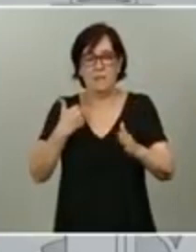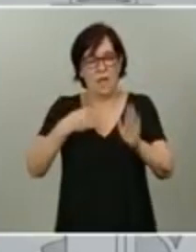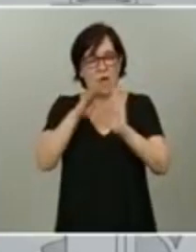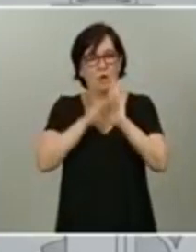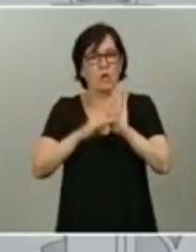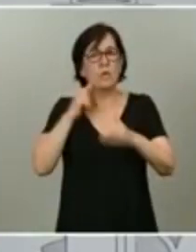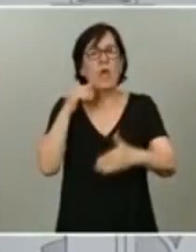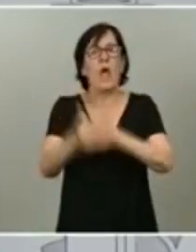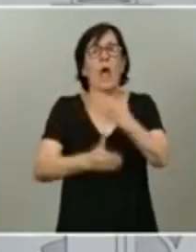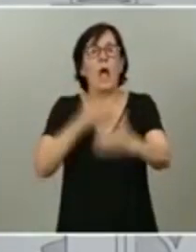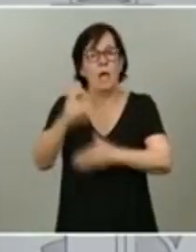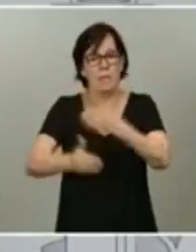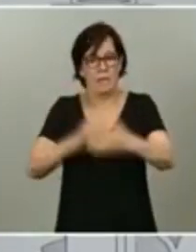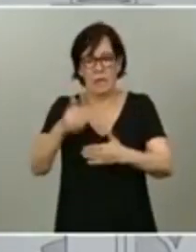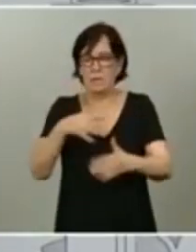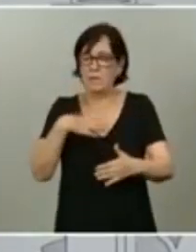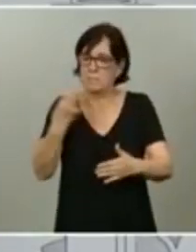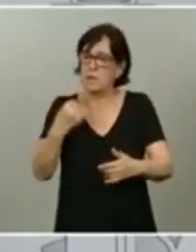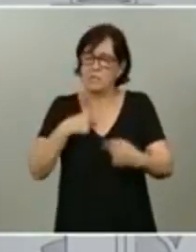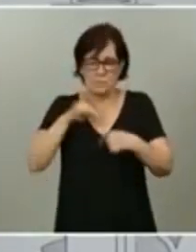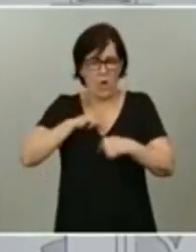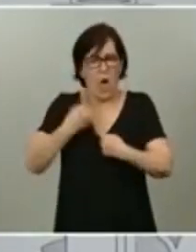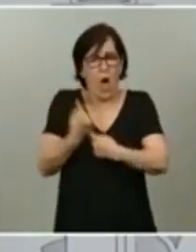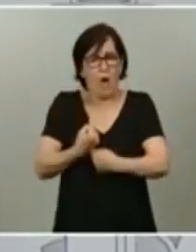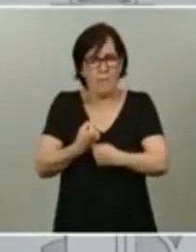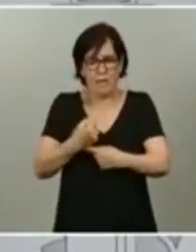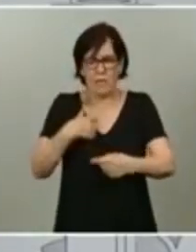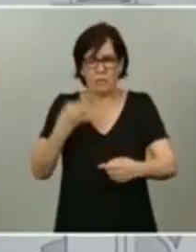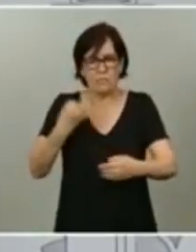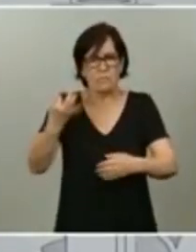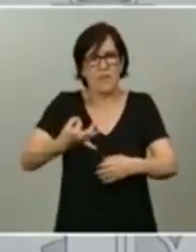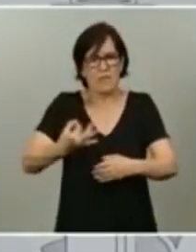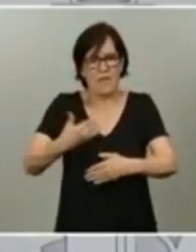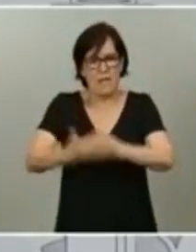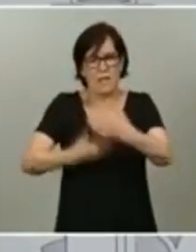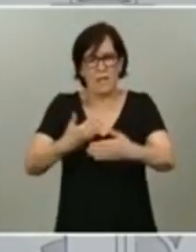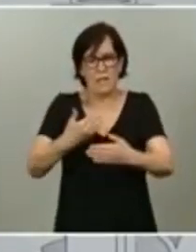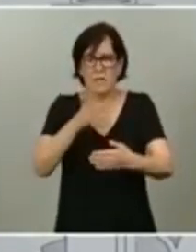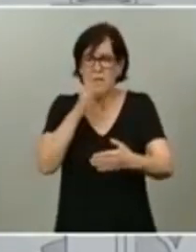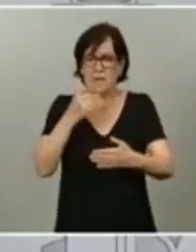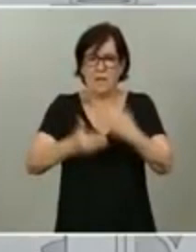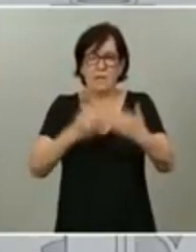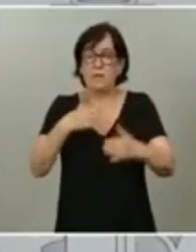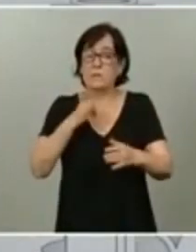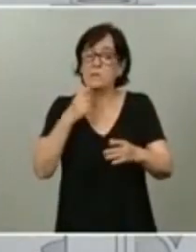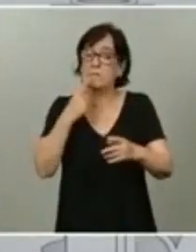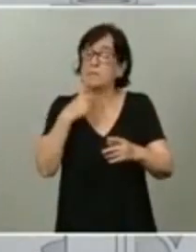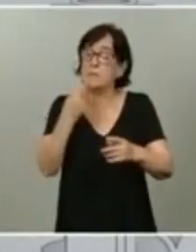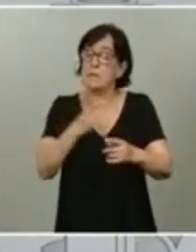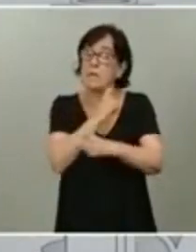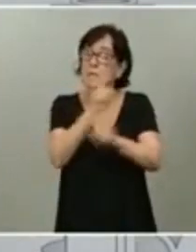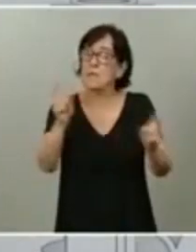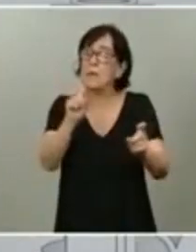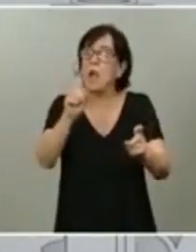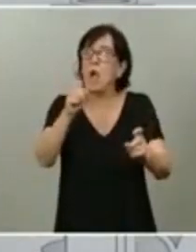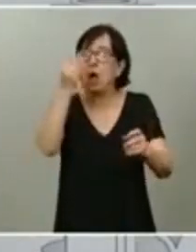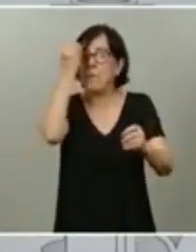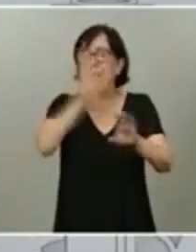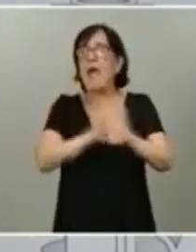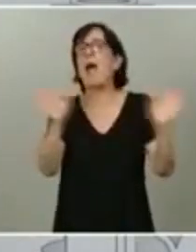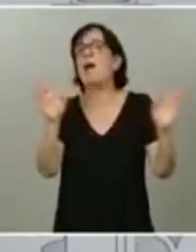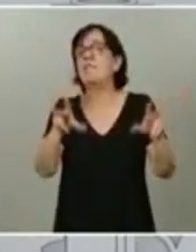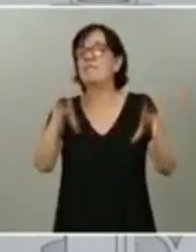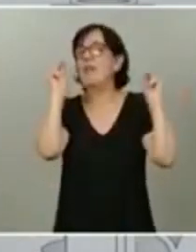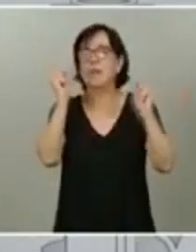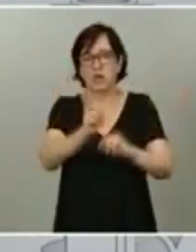tenemos el deber de avanzar. Desde luego, sí me gustaría compartir con ustedes que no podemos bajar la guardia. Tendremos que mantener la